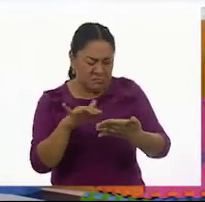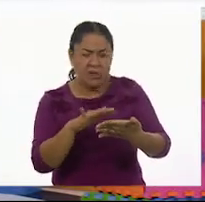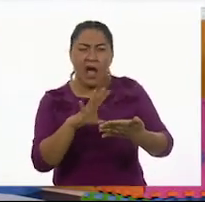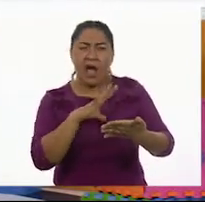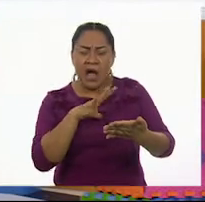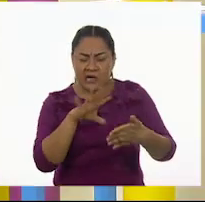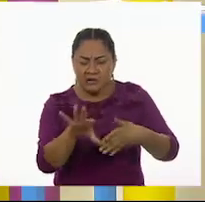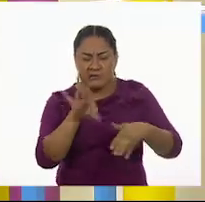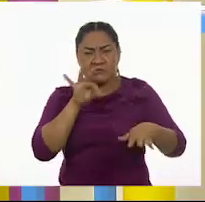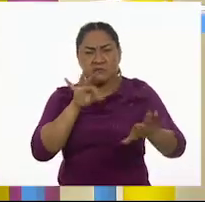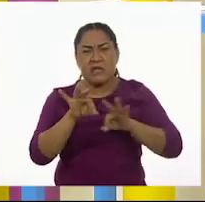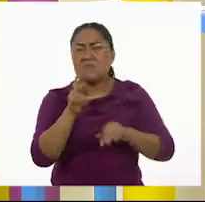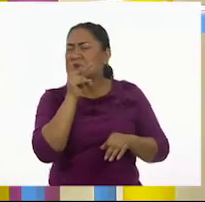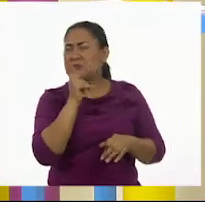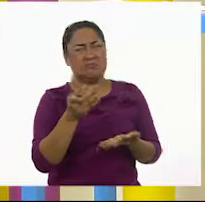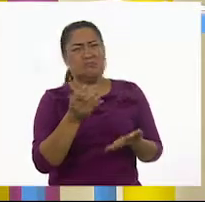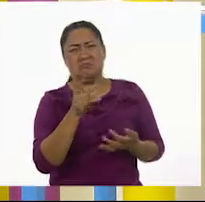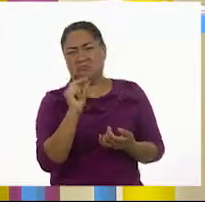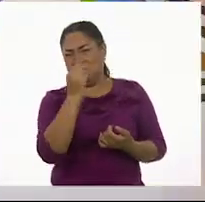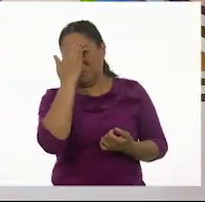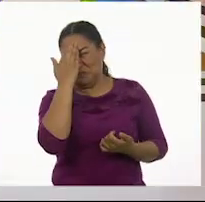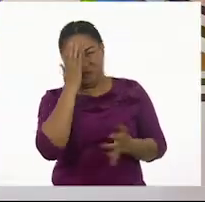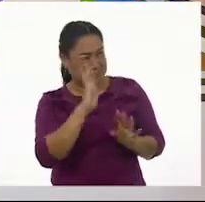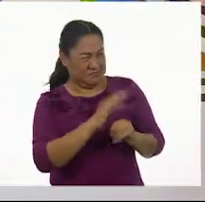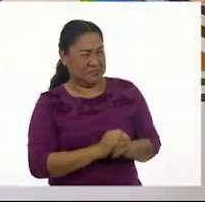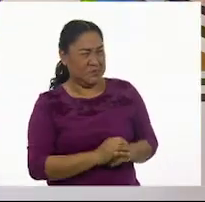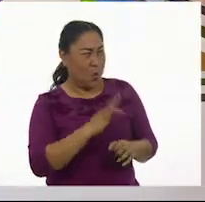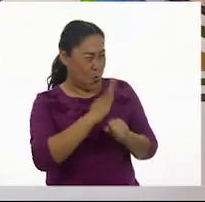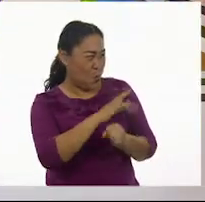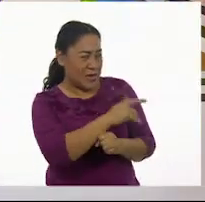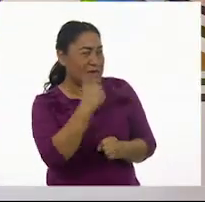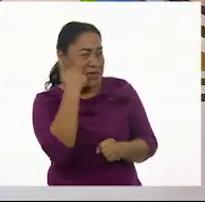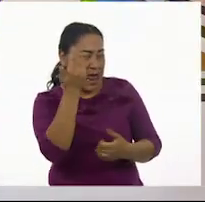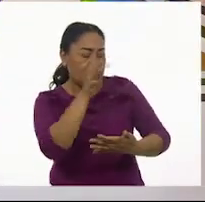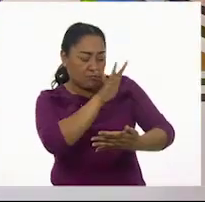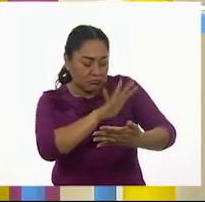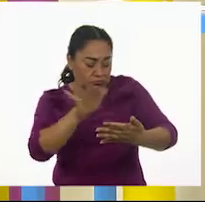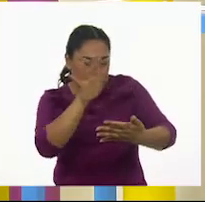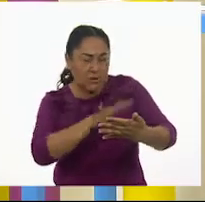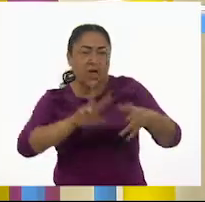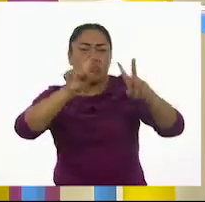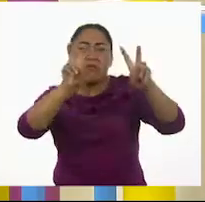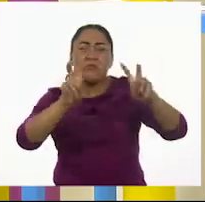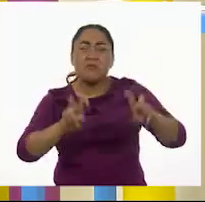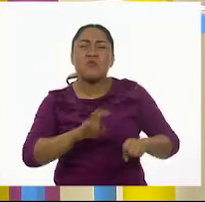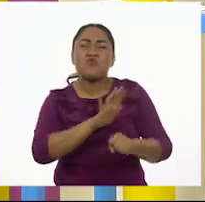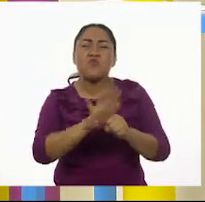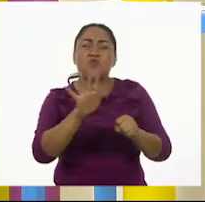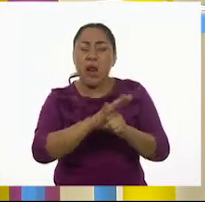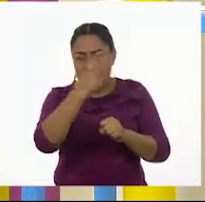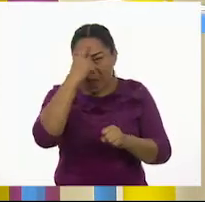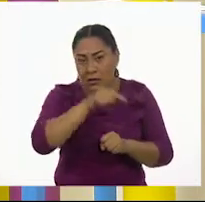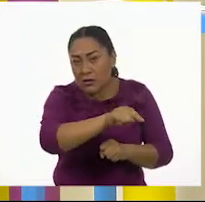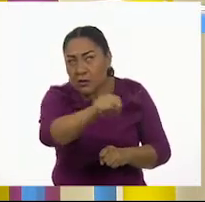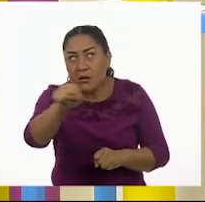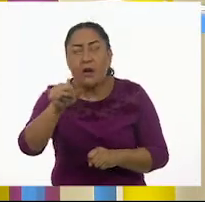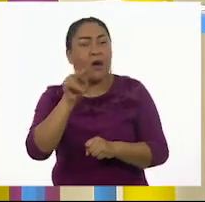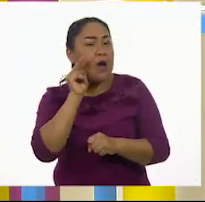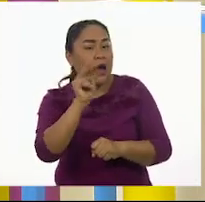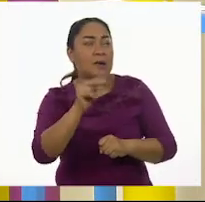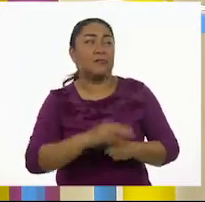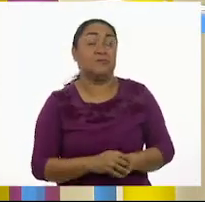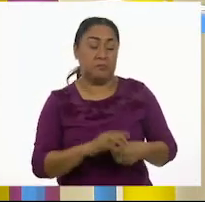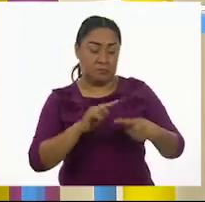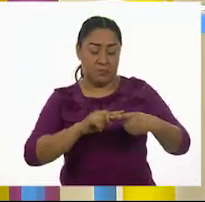mucho. ¿Te parece si a las niñas y los niños les vamos leyendo los temas de nuestro libro? A ver. Un tema